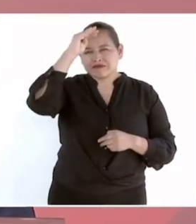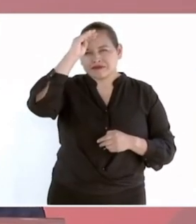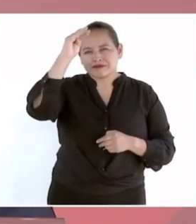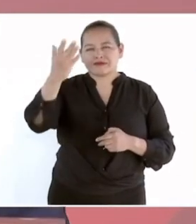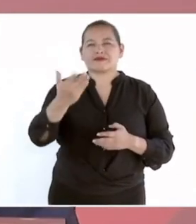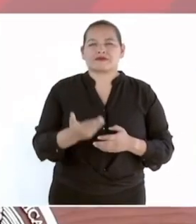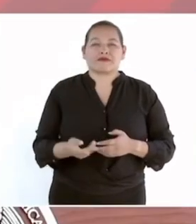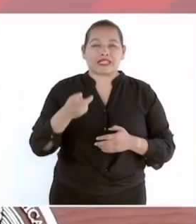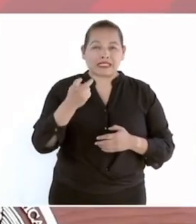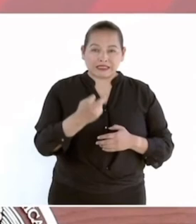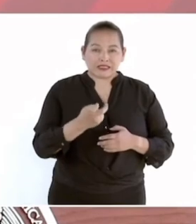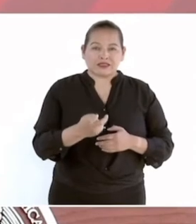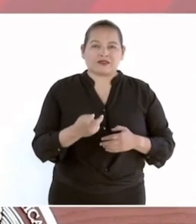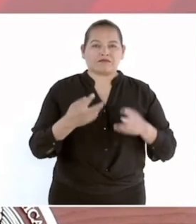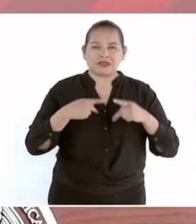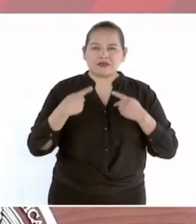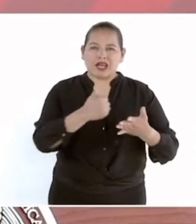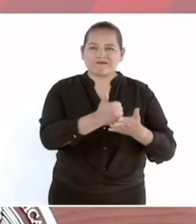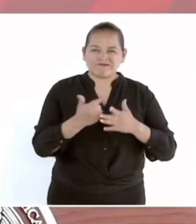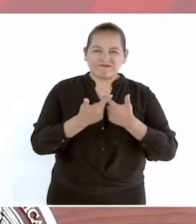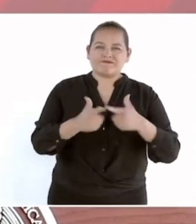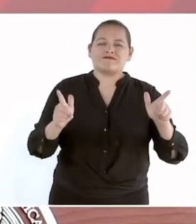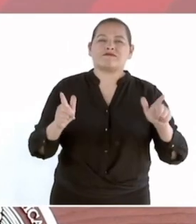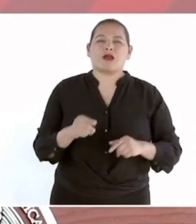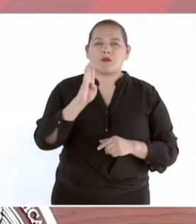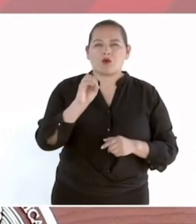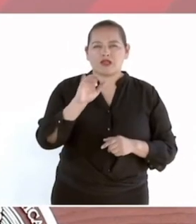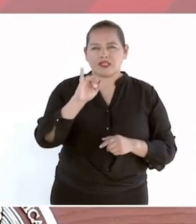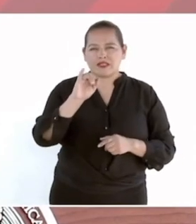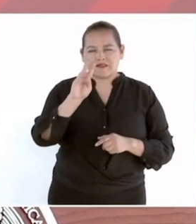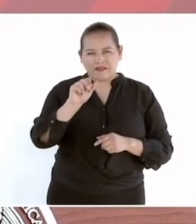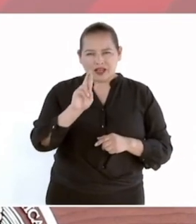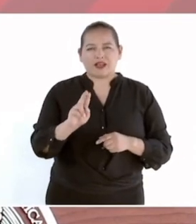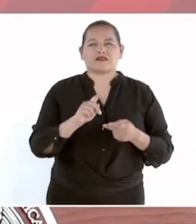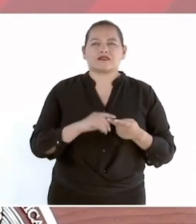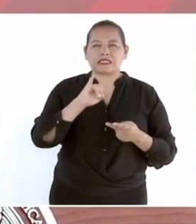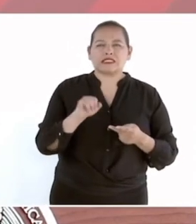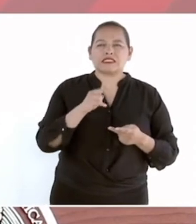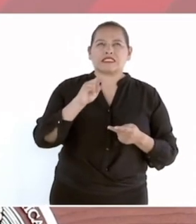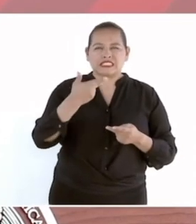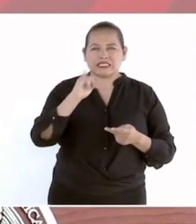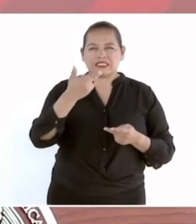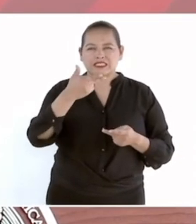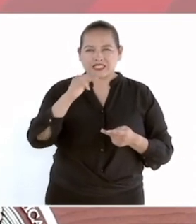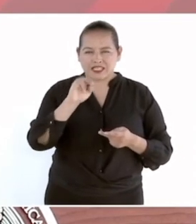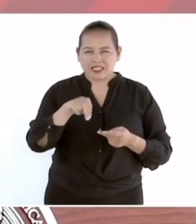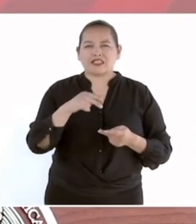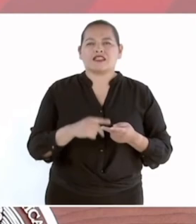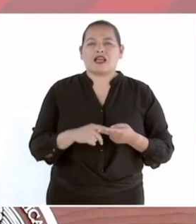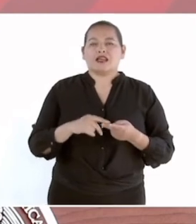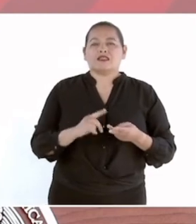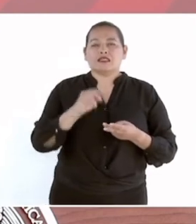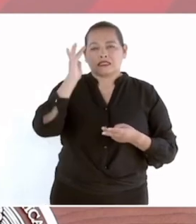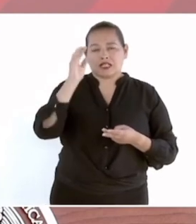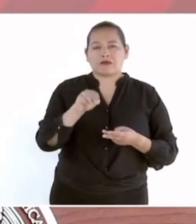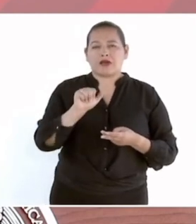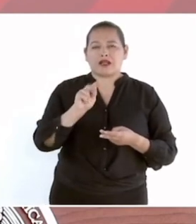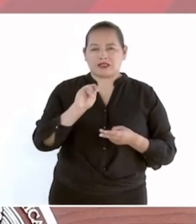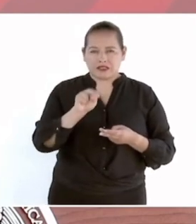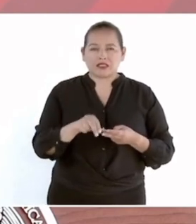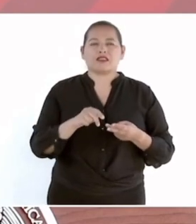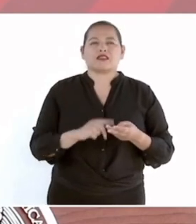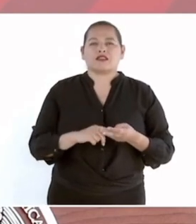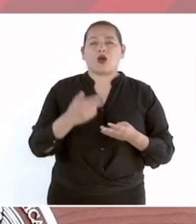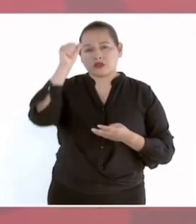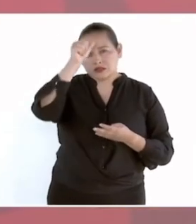libertadores de nuestra América Bolívar O'Higgins San Martín o hasta el propio cura Morelos